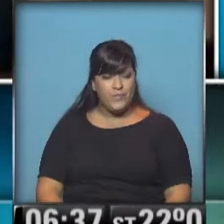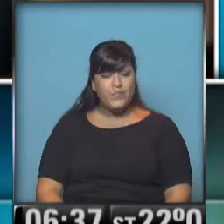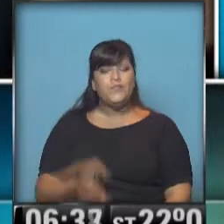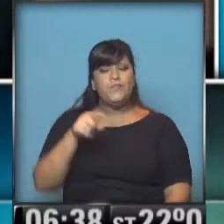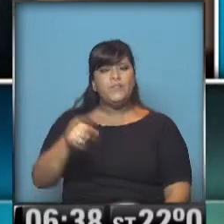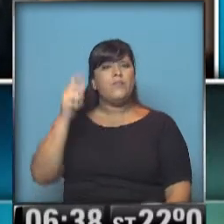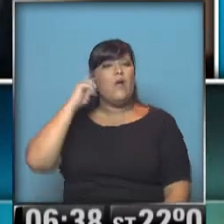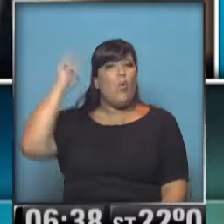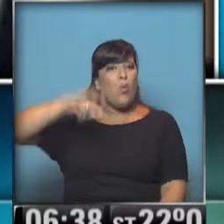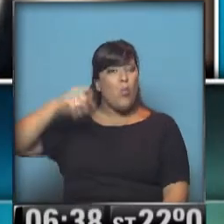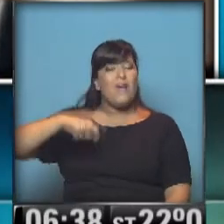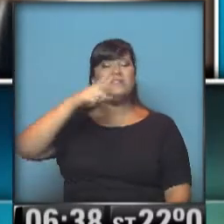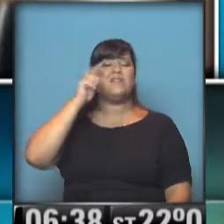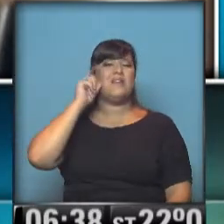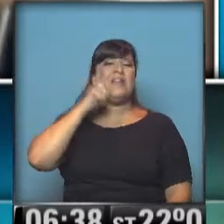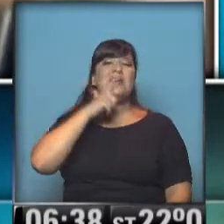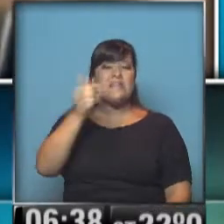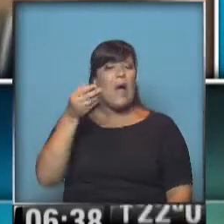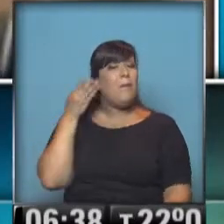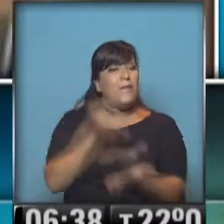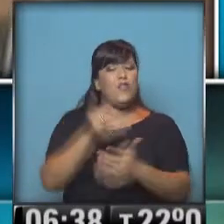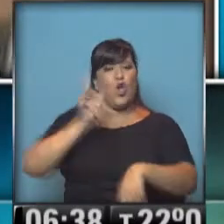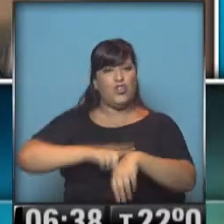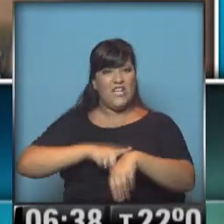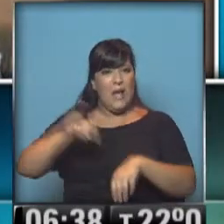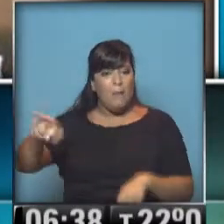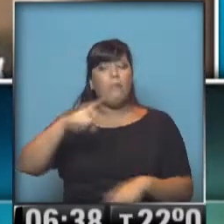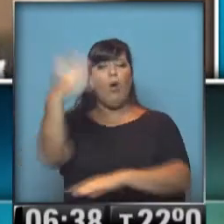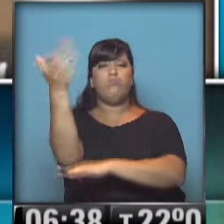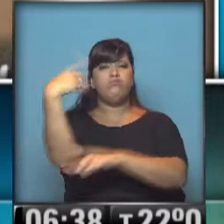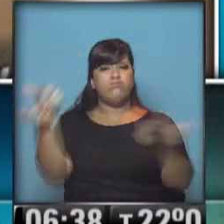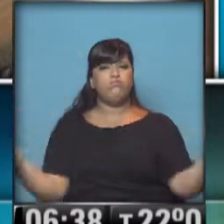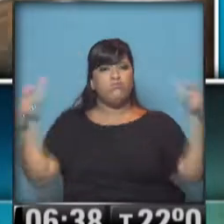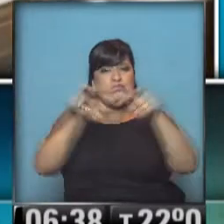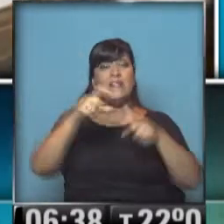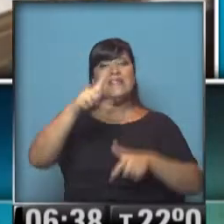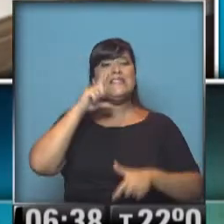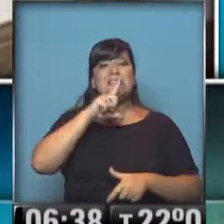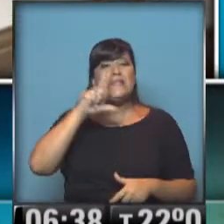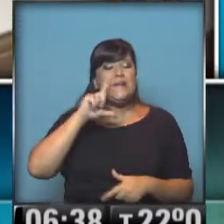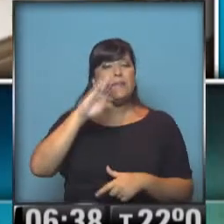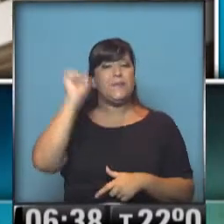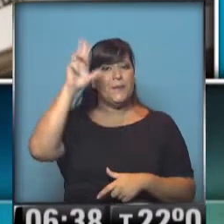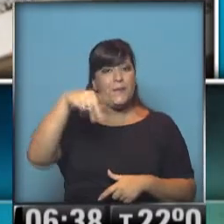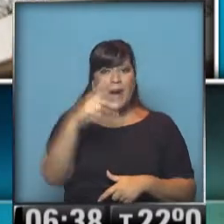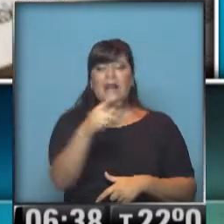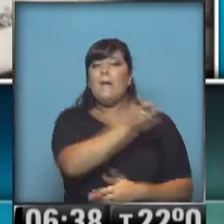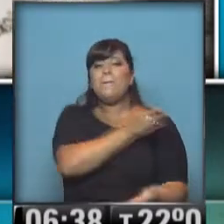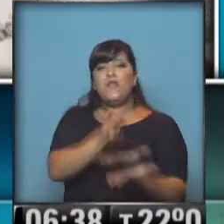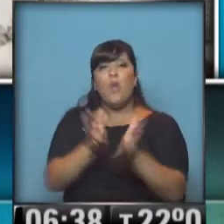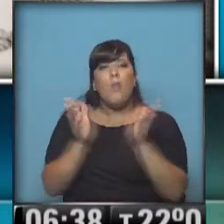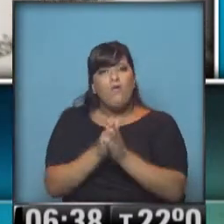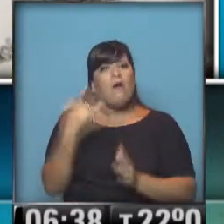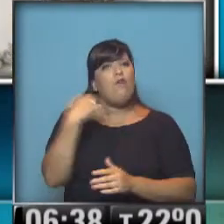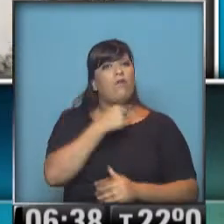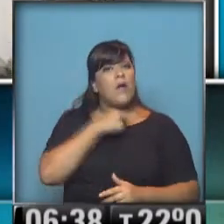Griesa pidió tiempo. El juez de Nueva York encabezó una audiencia en la que el Citibank solicitó que se lo autorice a pagar sin trabas